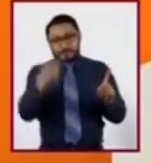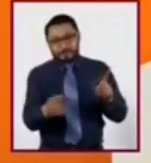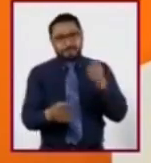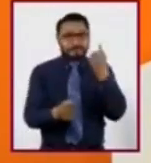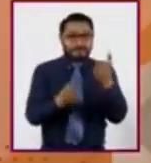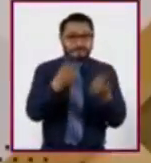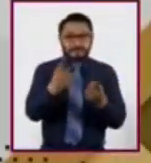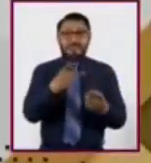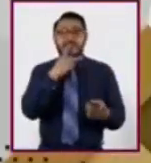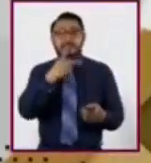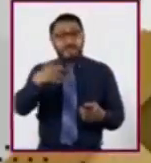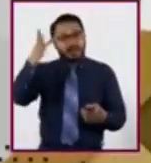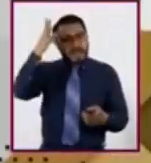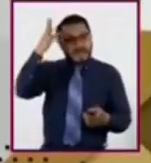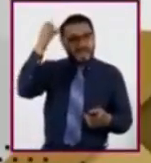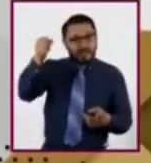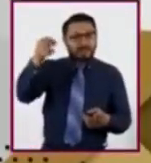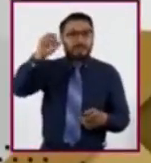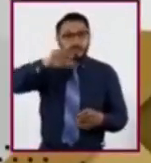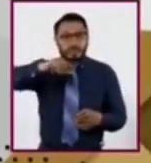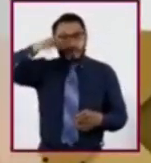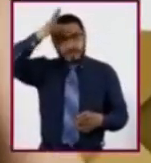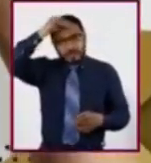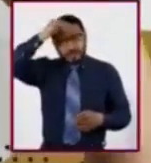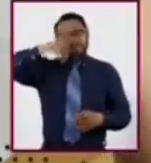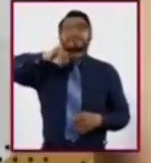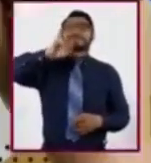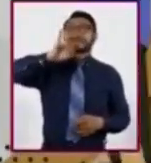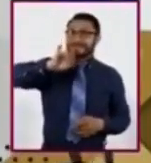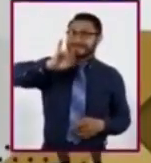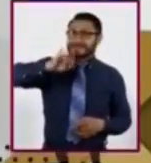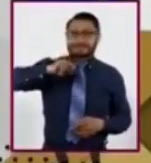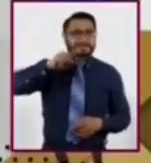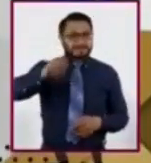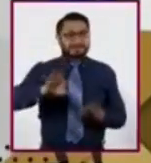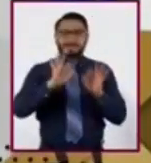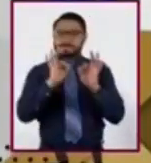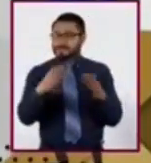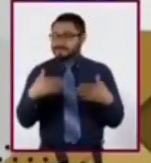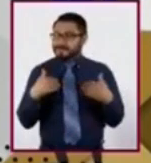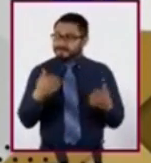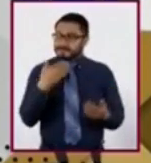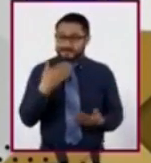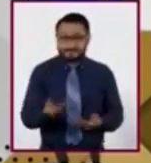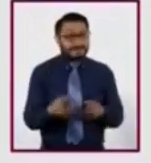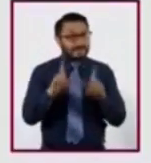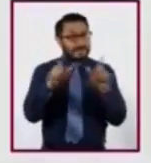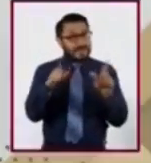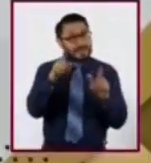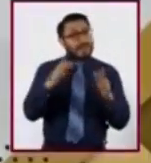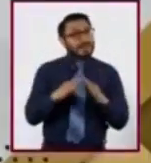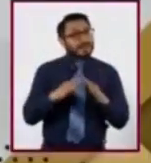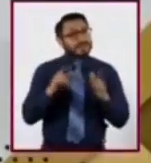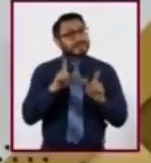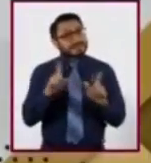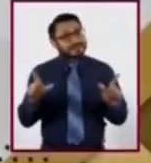conceptos que acabamos de aprender. Exacto. Lo entendiste muy bien. ¿Listos allá en casa?